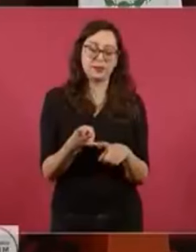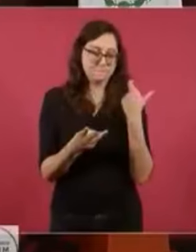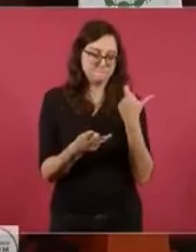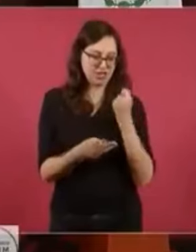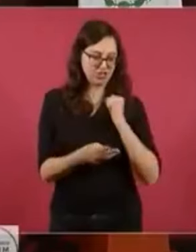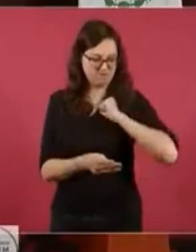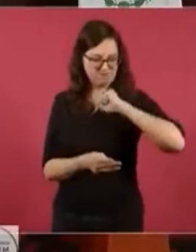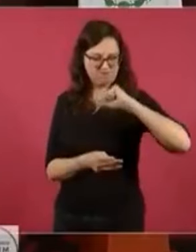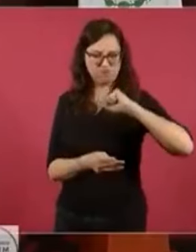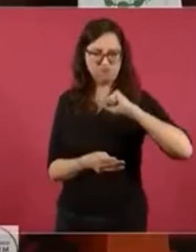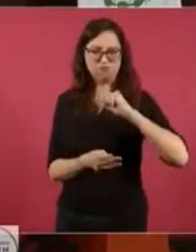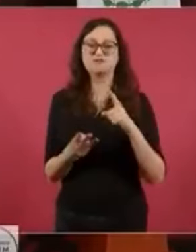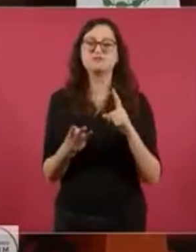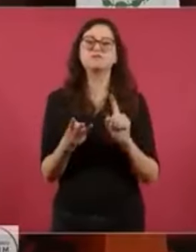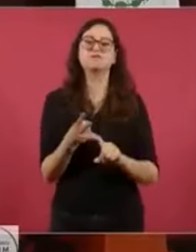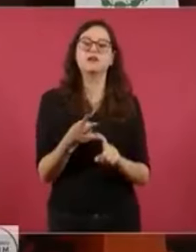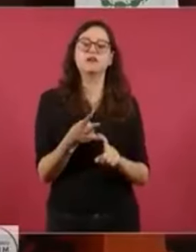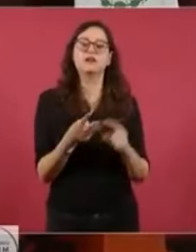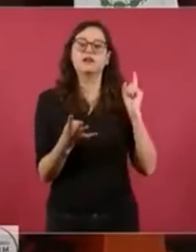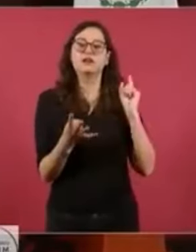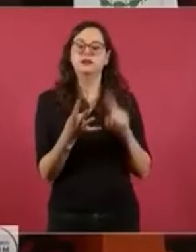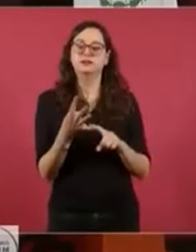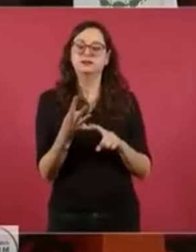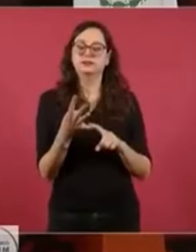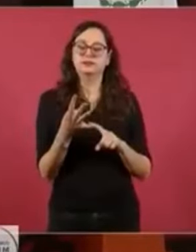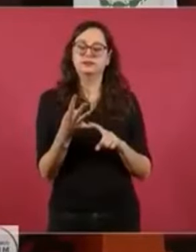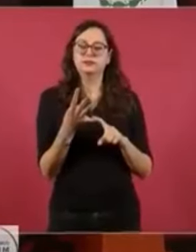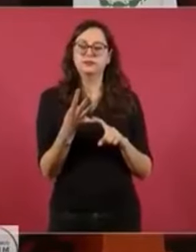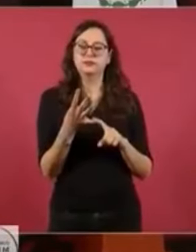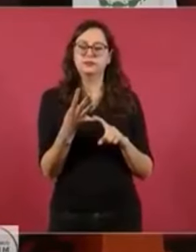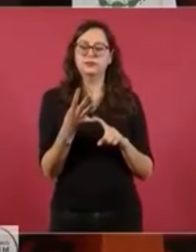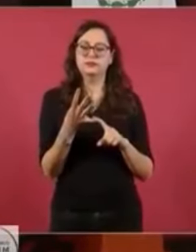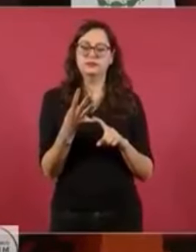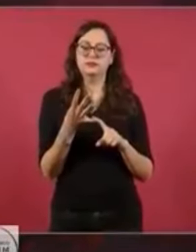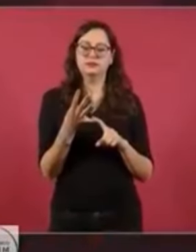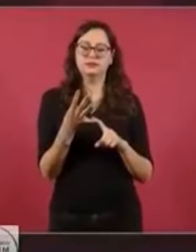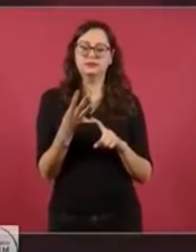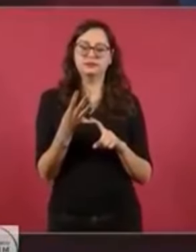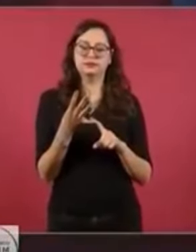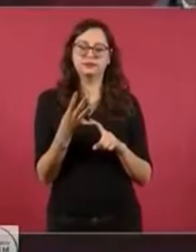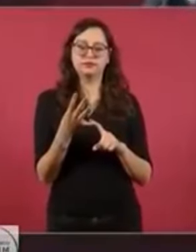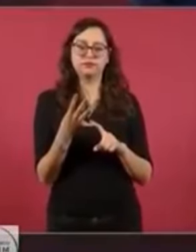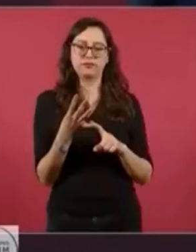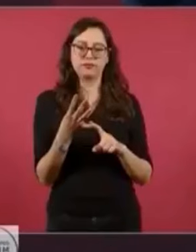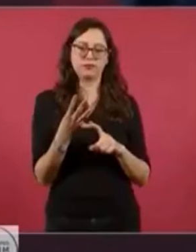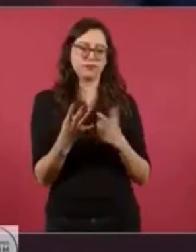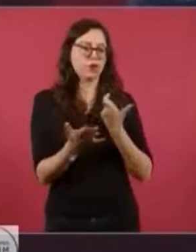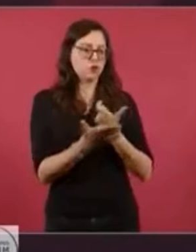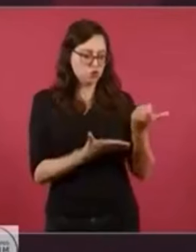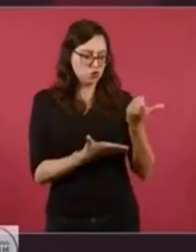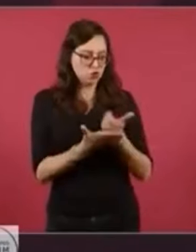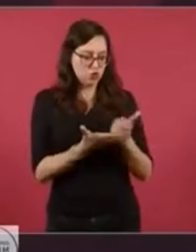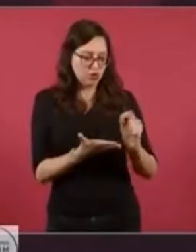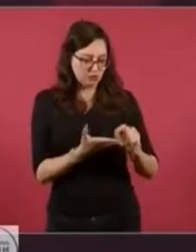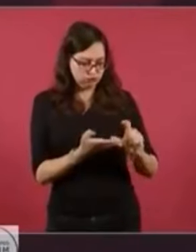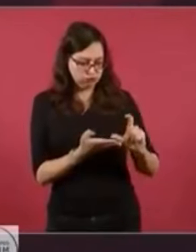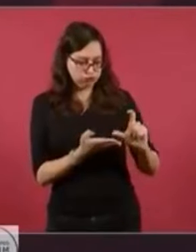del peso, tenemos medalla en aumentos de salario,